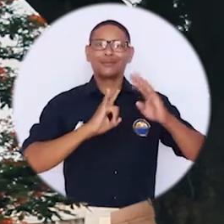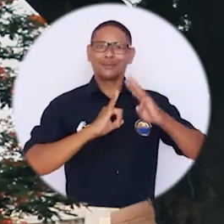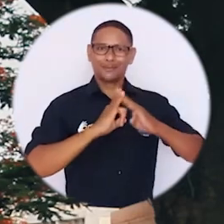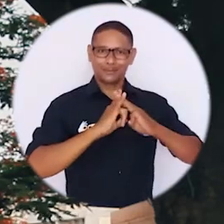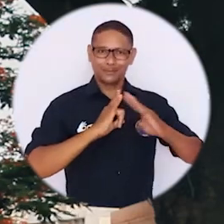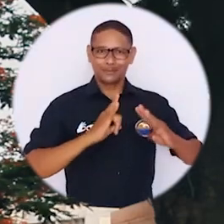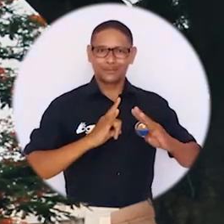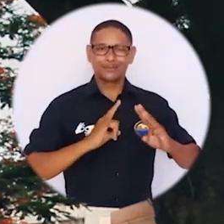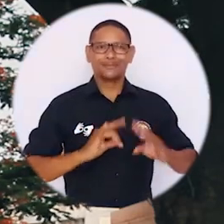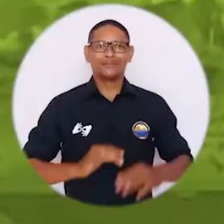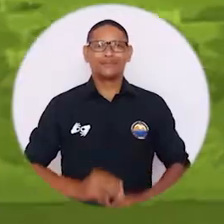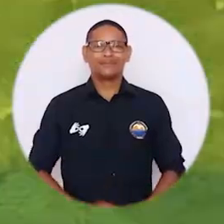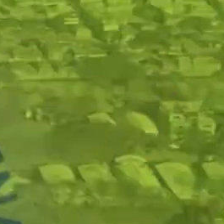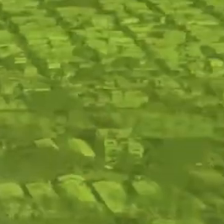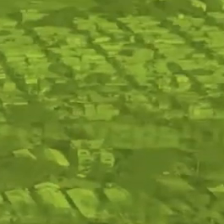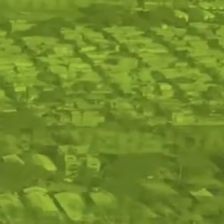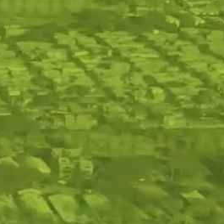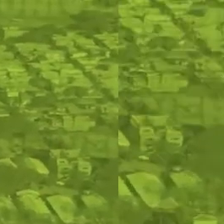Universidad del Magdalena.